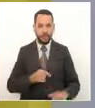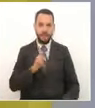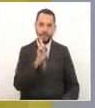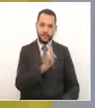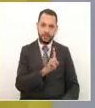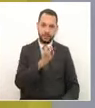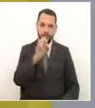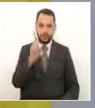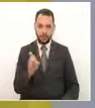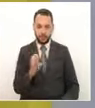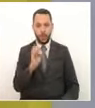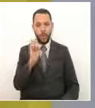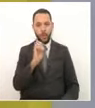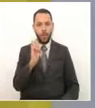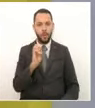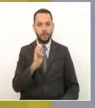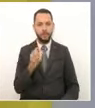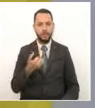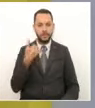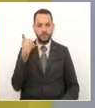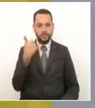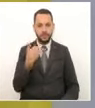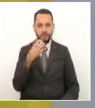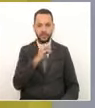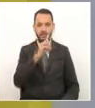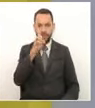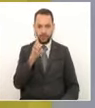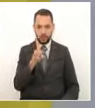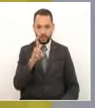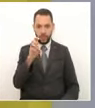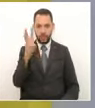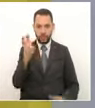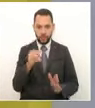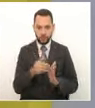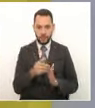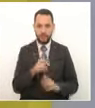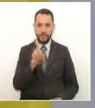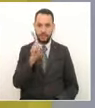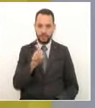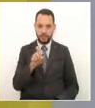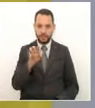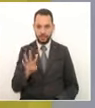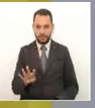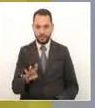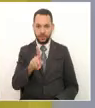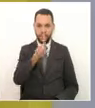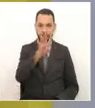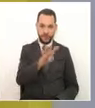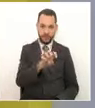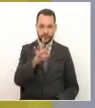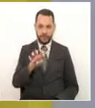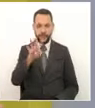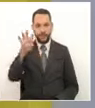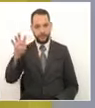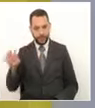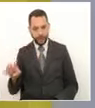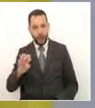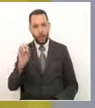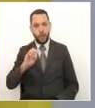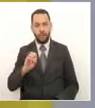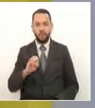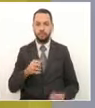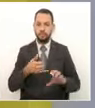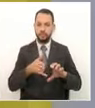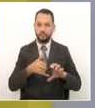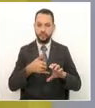o llamando gratis al 018-064-9999. O escribiendo. También puede escribir